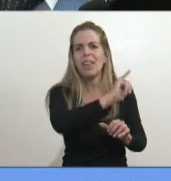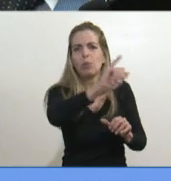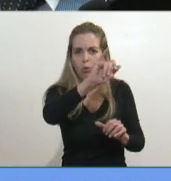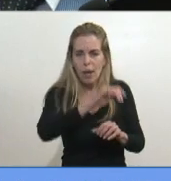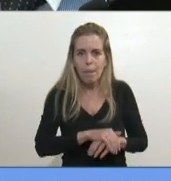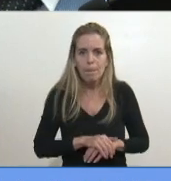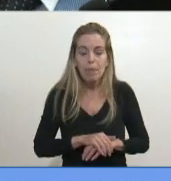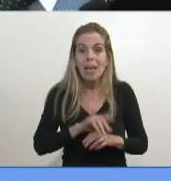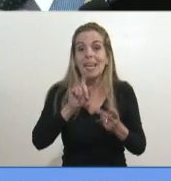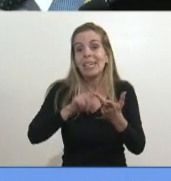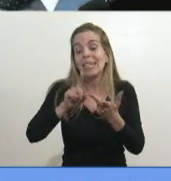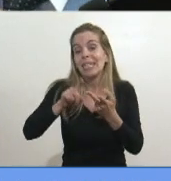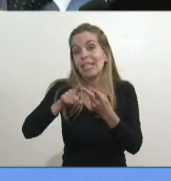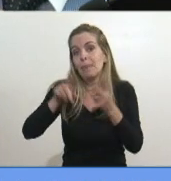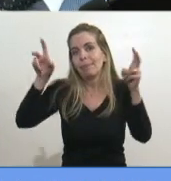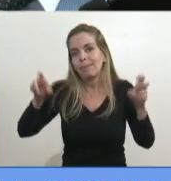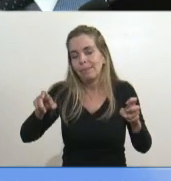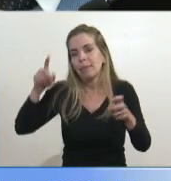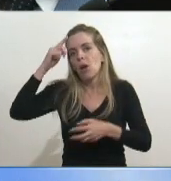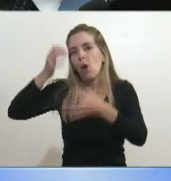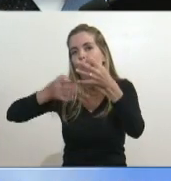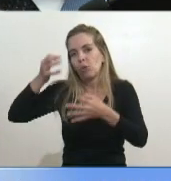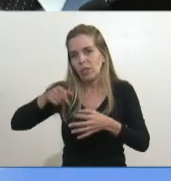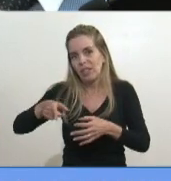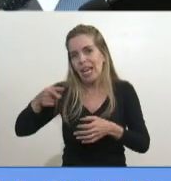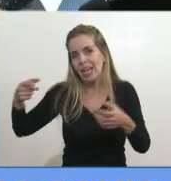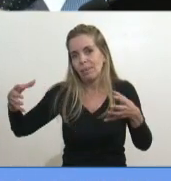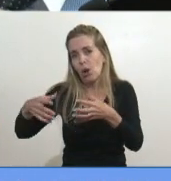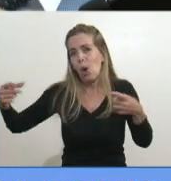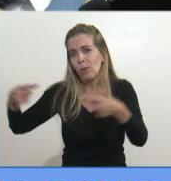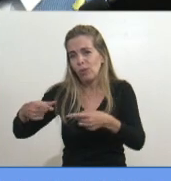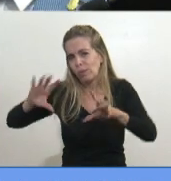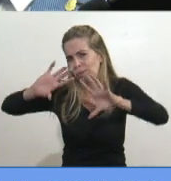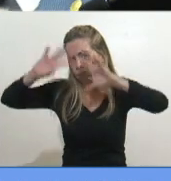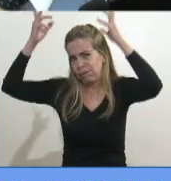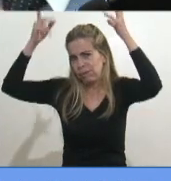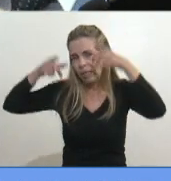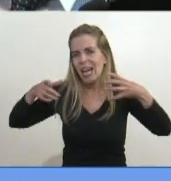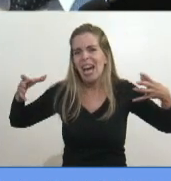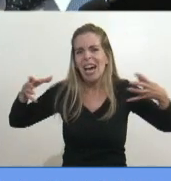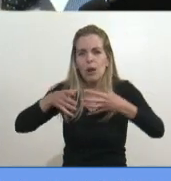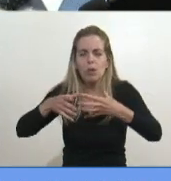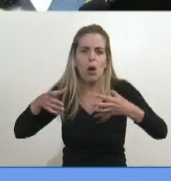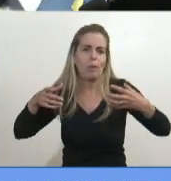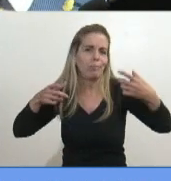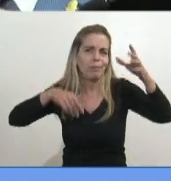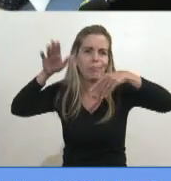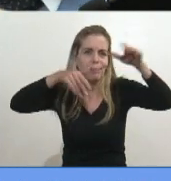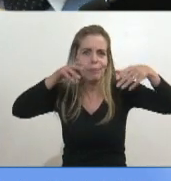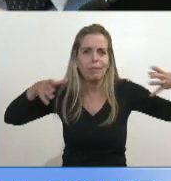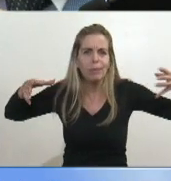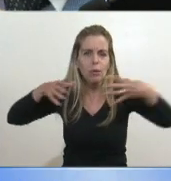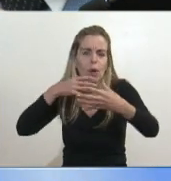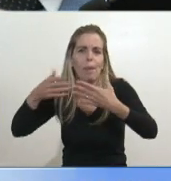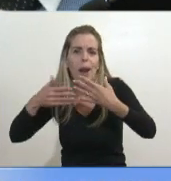y el tema de justicia, y por supuesto que el líder de ellos se volvió loco ya, ya hizo la reunión de la mesa chica, la mesa grande, de la mesa corta, de la mesa no sé